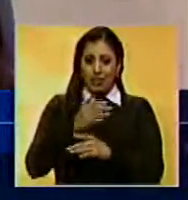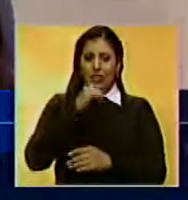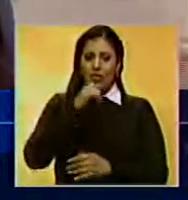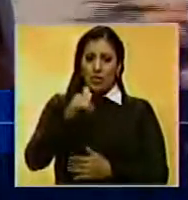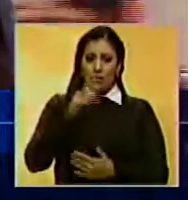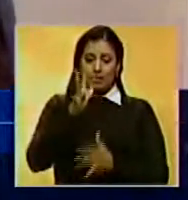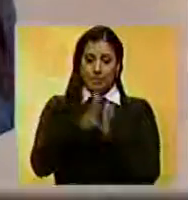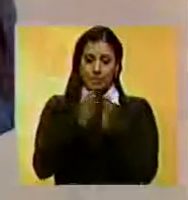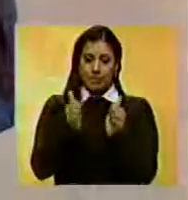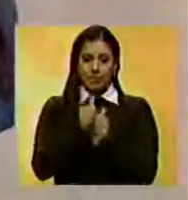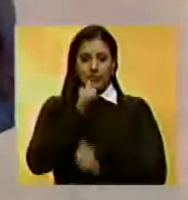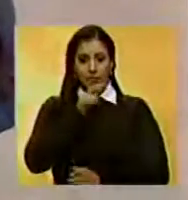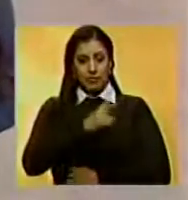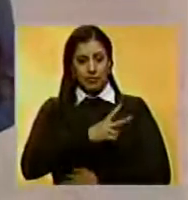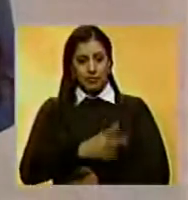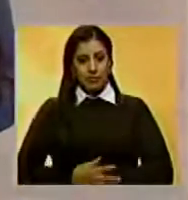estado de Anzuategui, Martínez, Noticiero Benevisión.